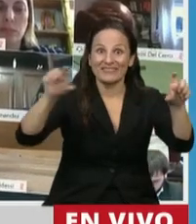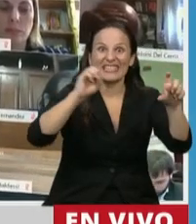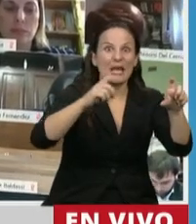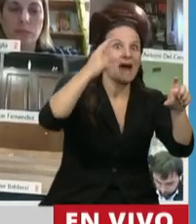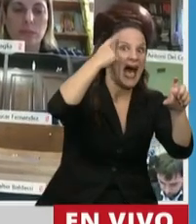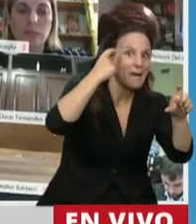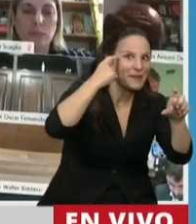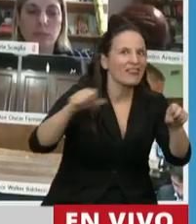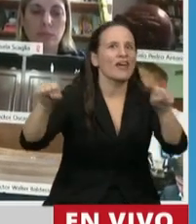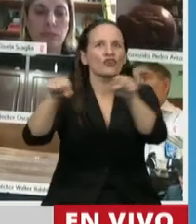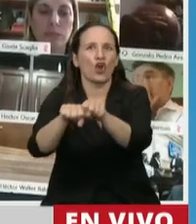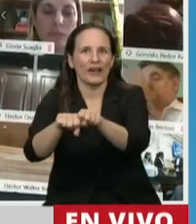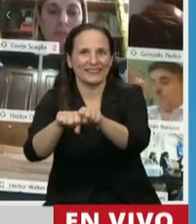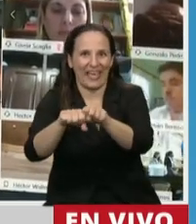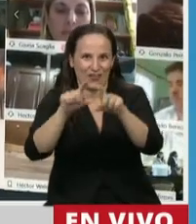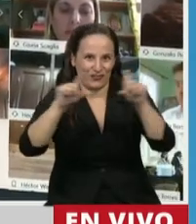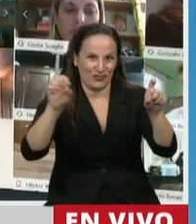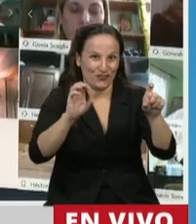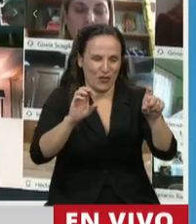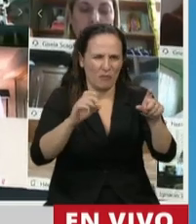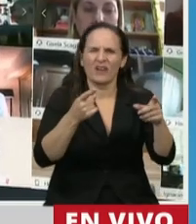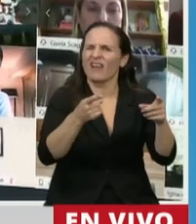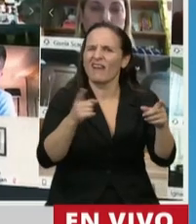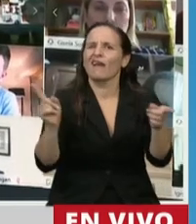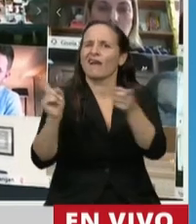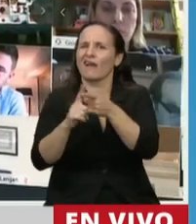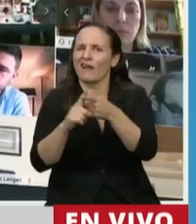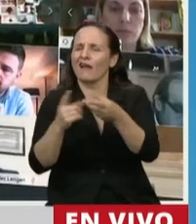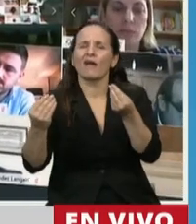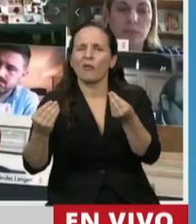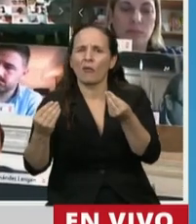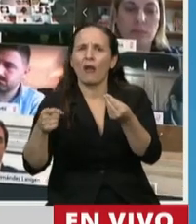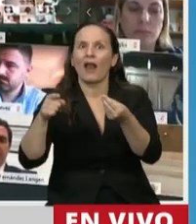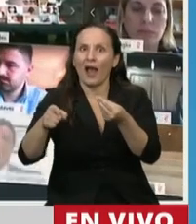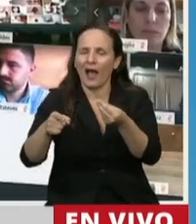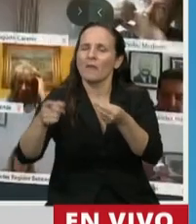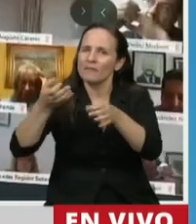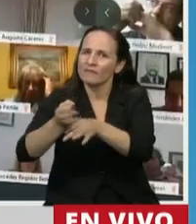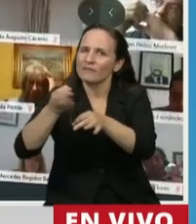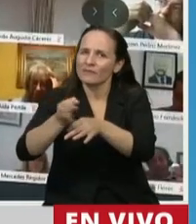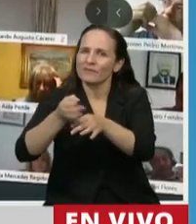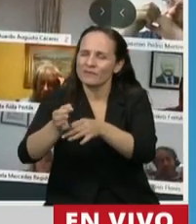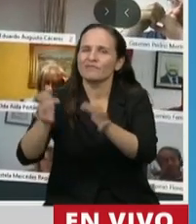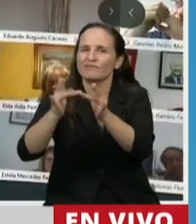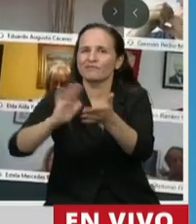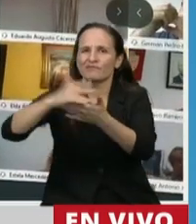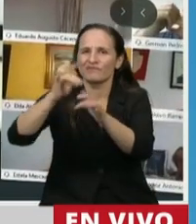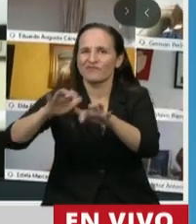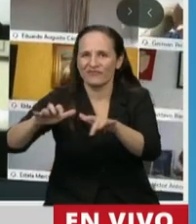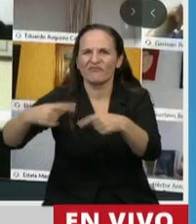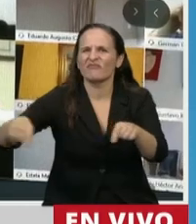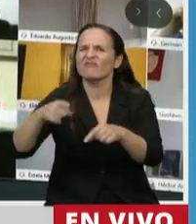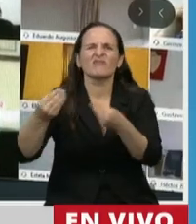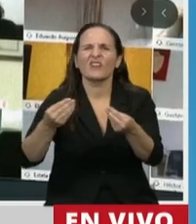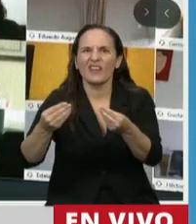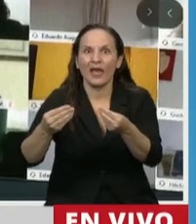Aprender Conectados se complementó con el Plan Nacional de Alfabetización Digital, que busca garantizar el desarrollo